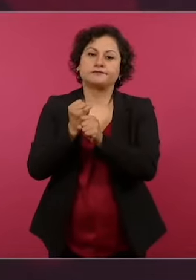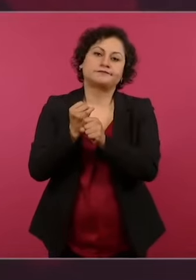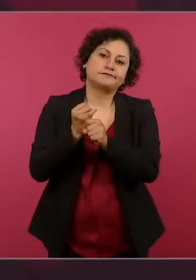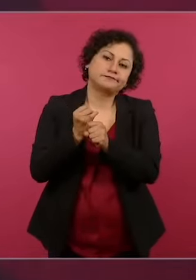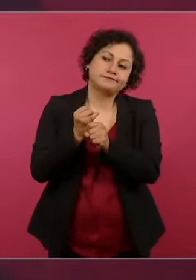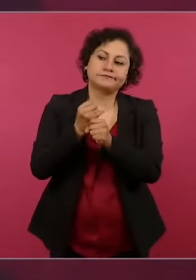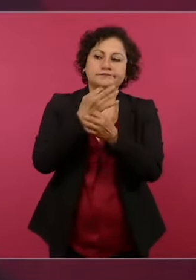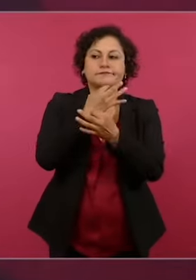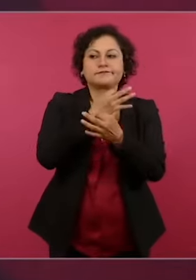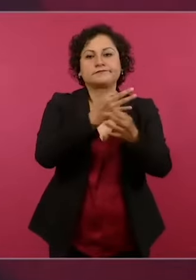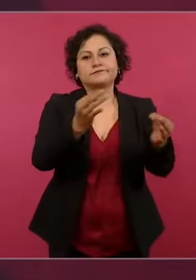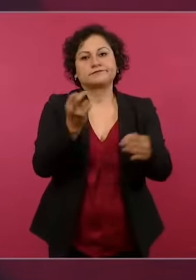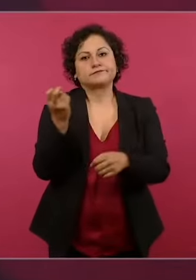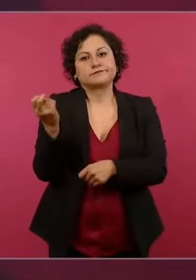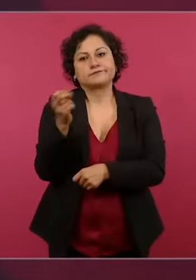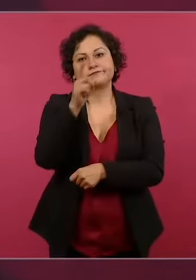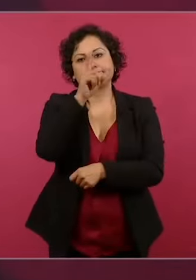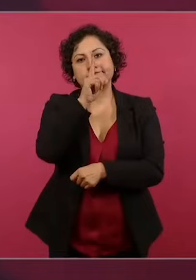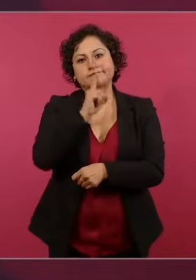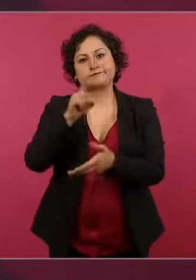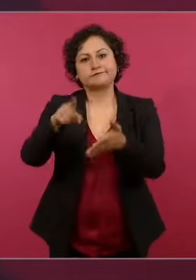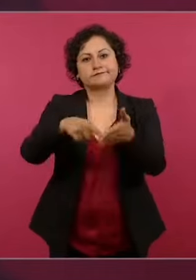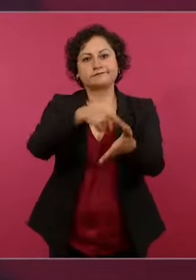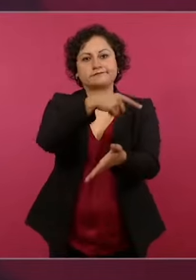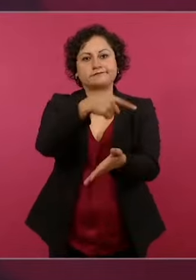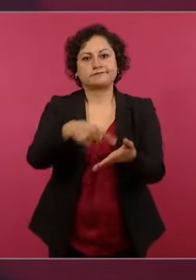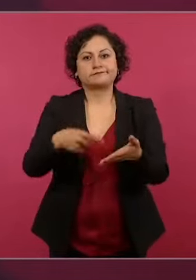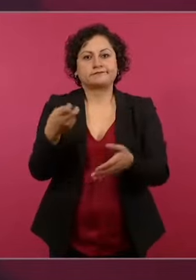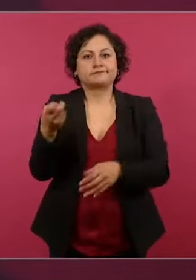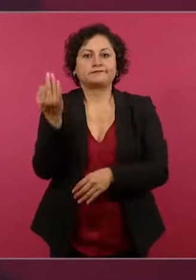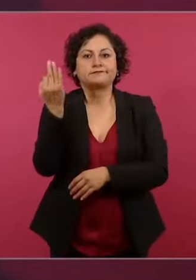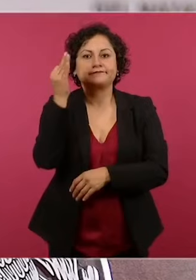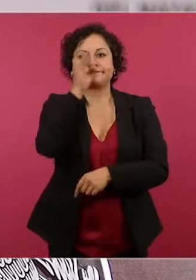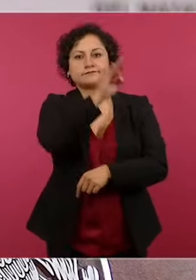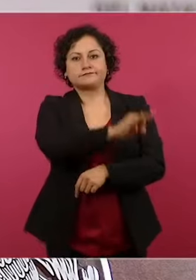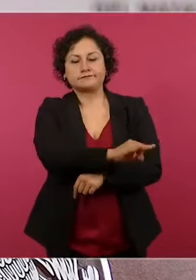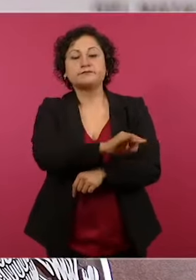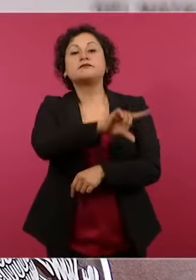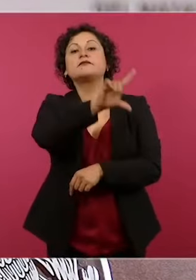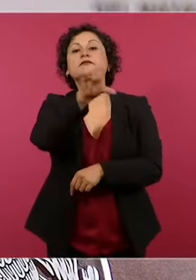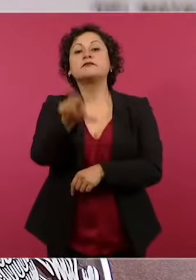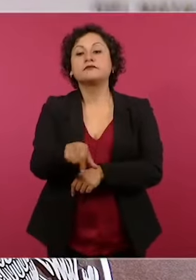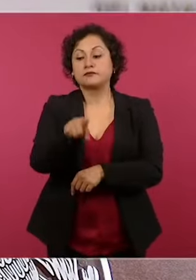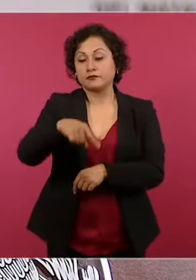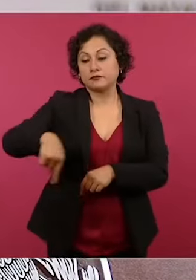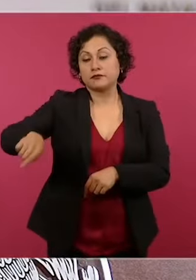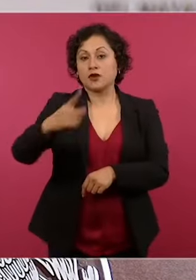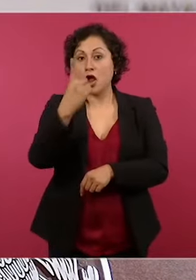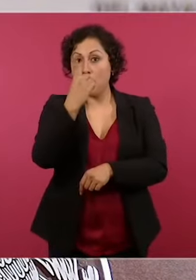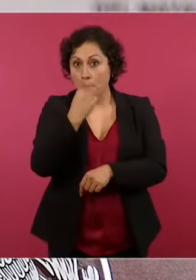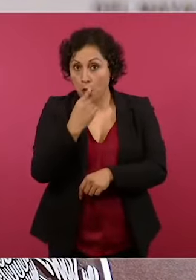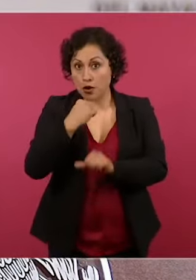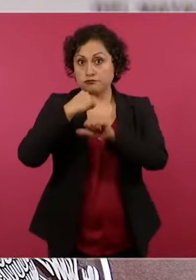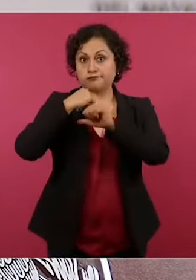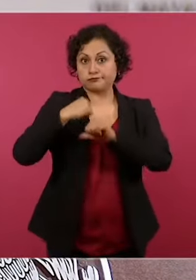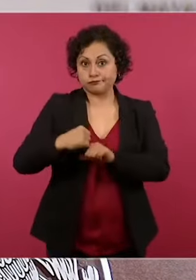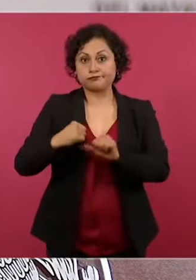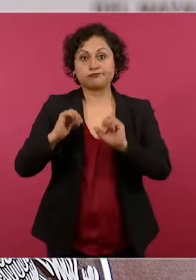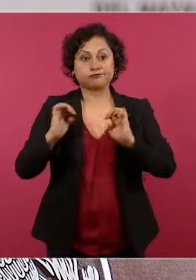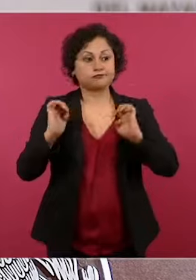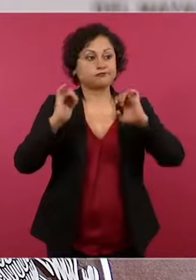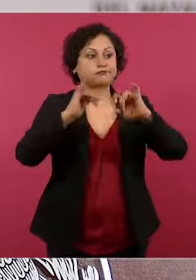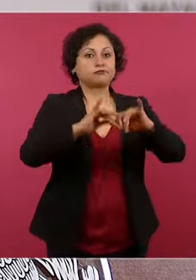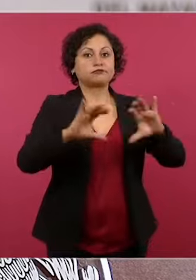Después lo que hicieron las autoridades fue acordonar la zona, fue todo el equipo de peritos de la